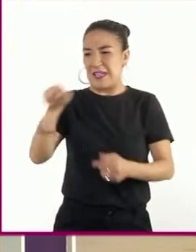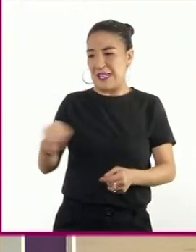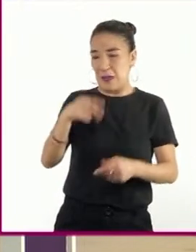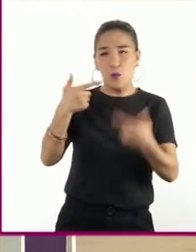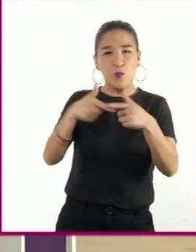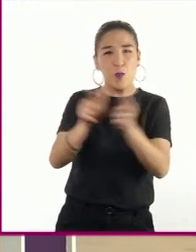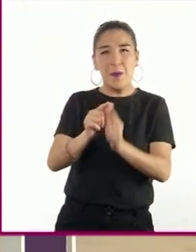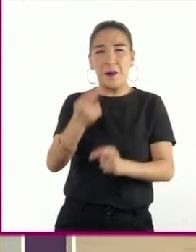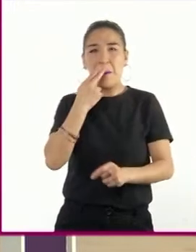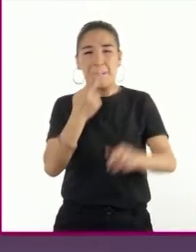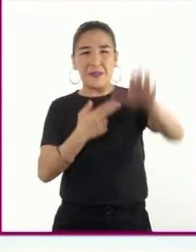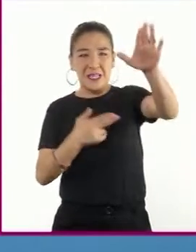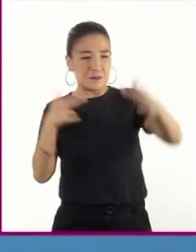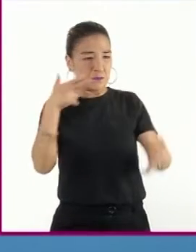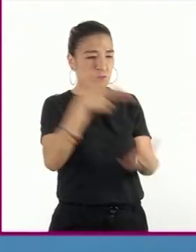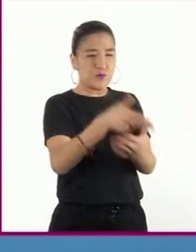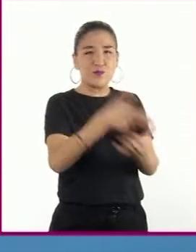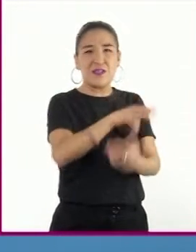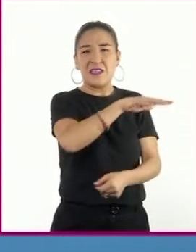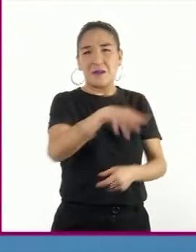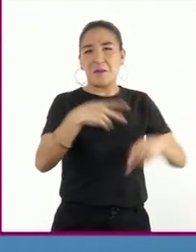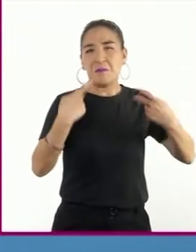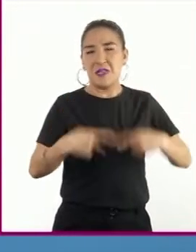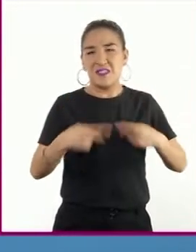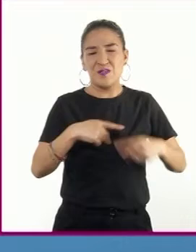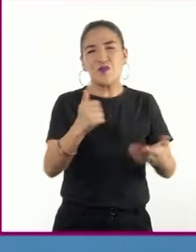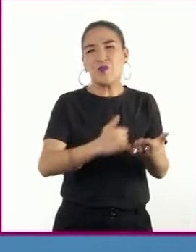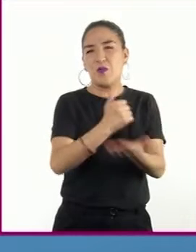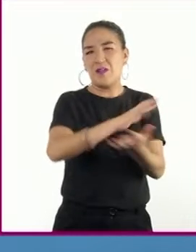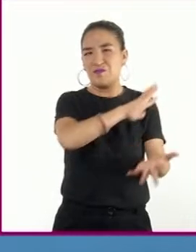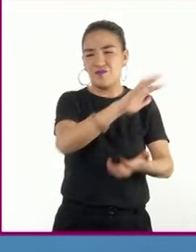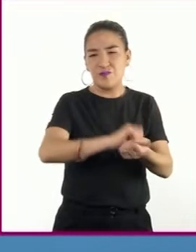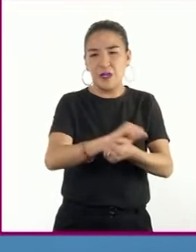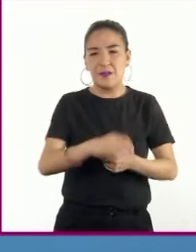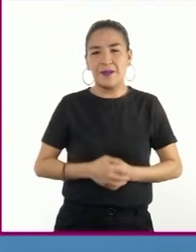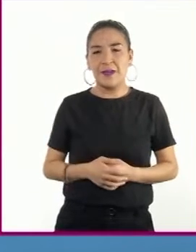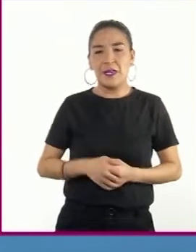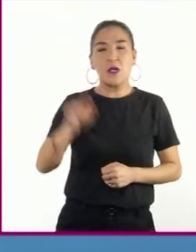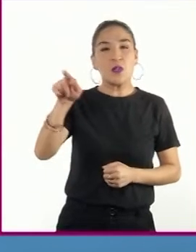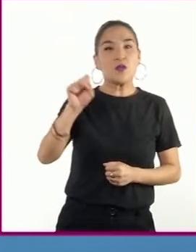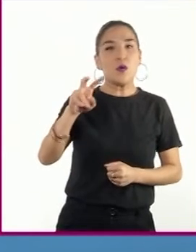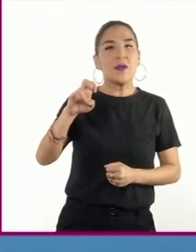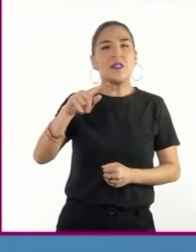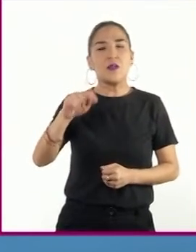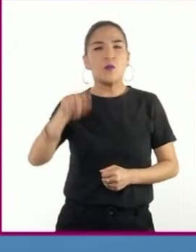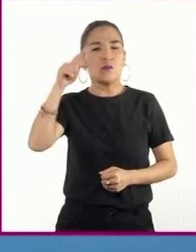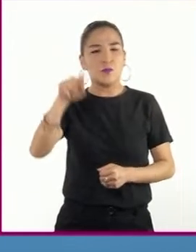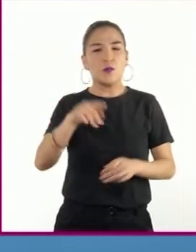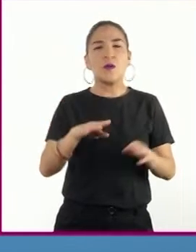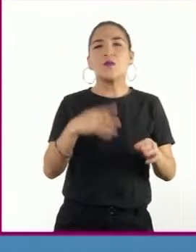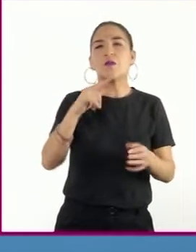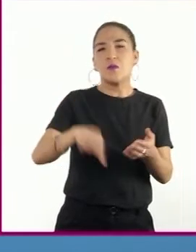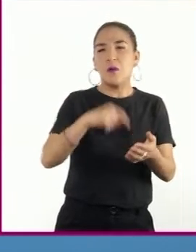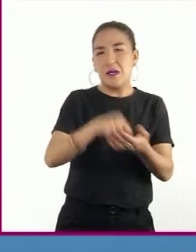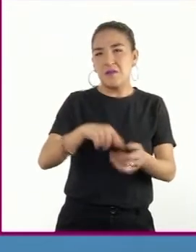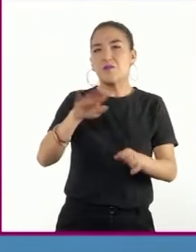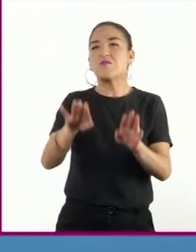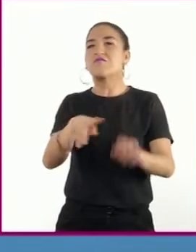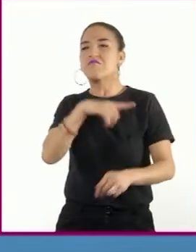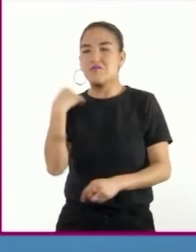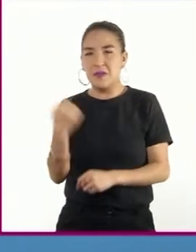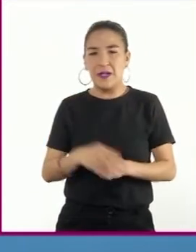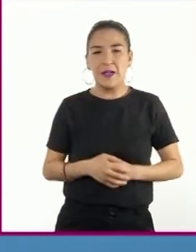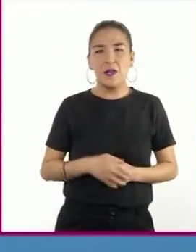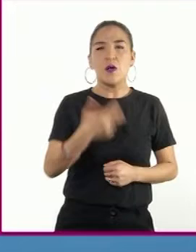destruyeron la ciudad. Los soviéticos derrotaron a Rumanía y Bulgaria. Los húngaros abandonaron la